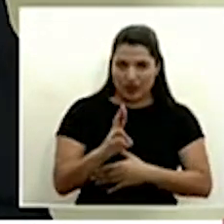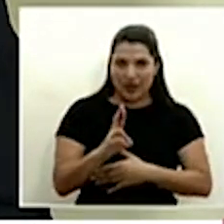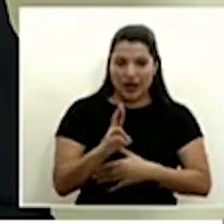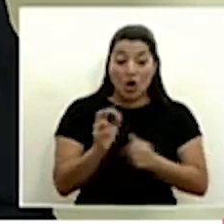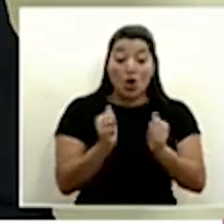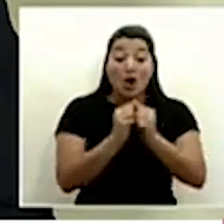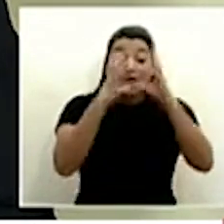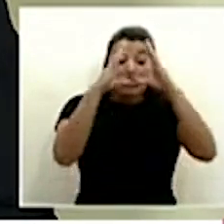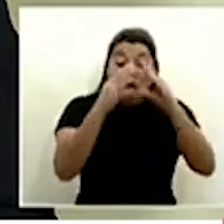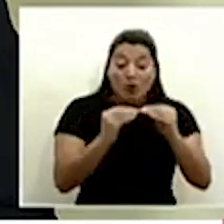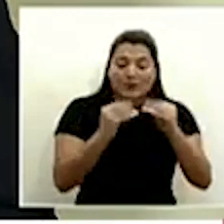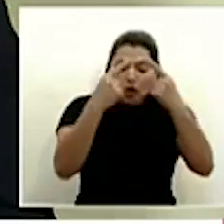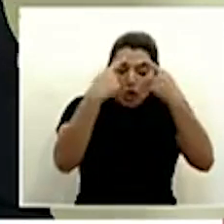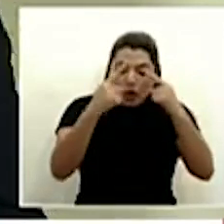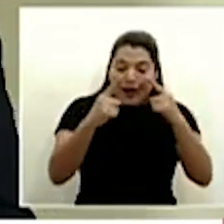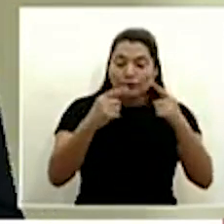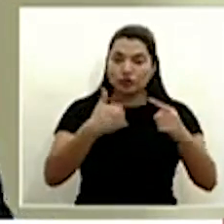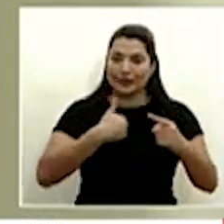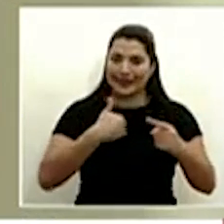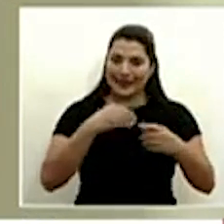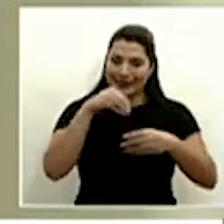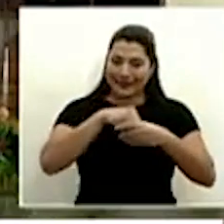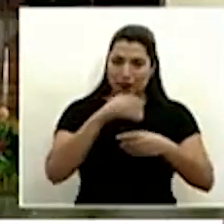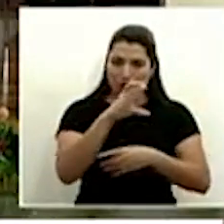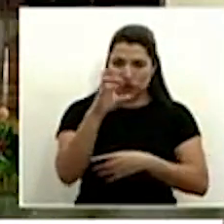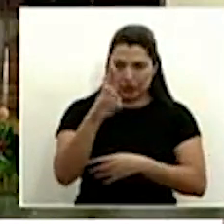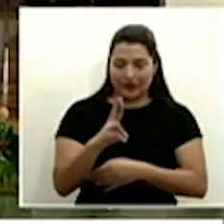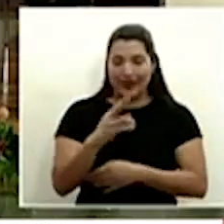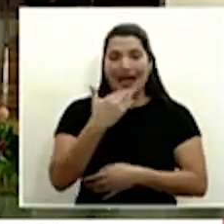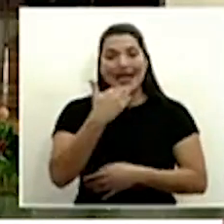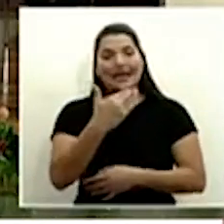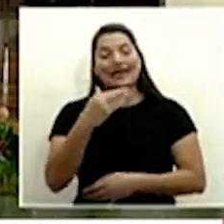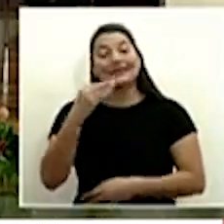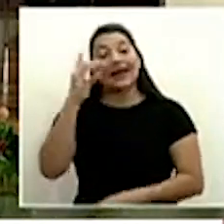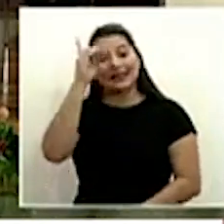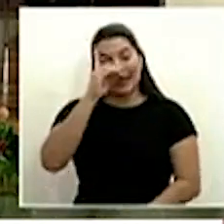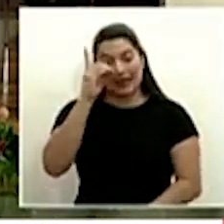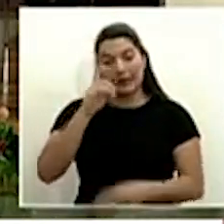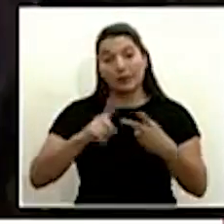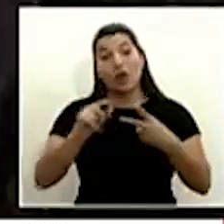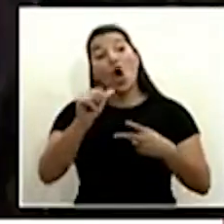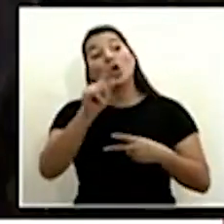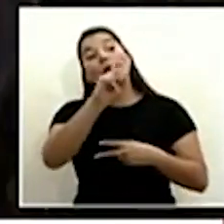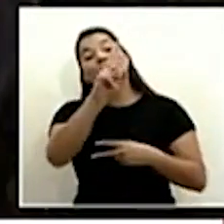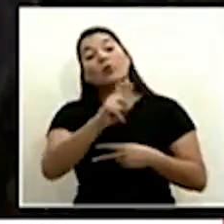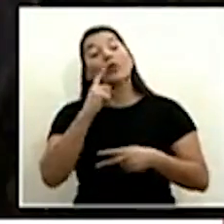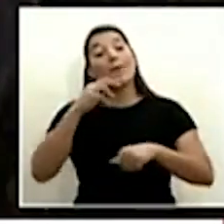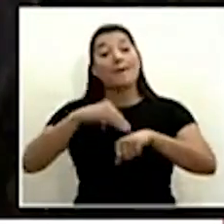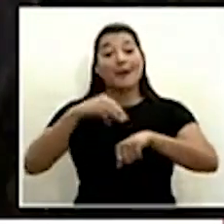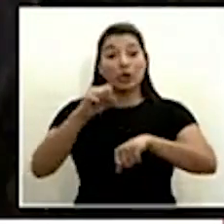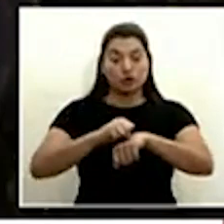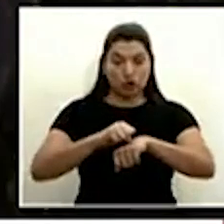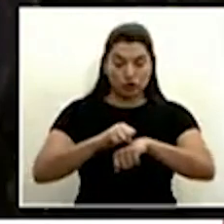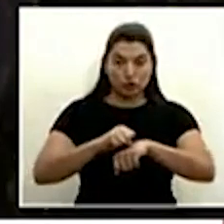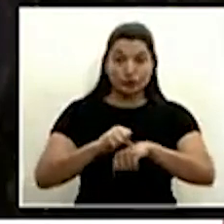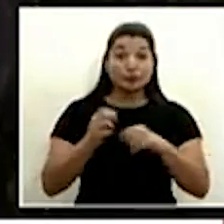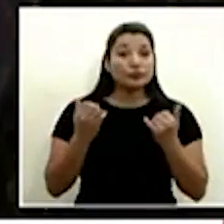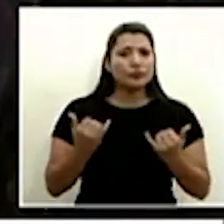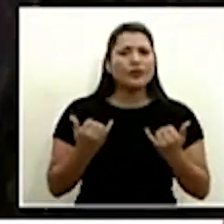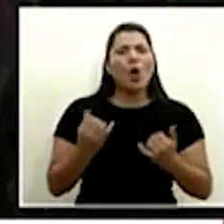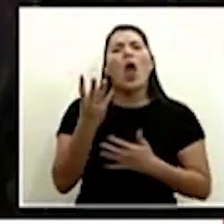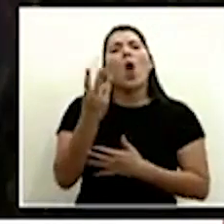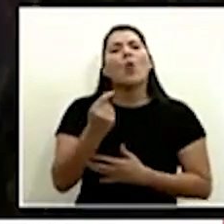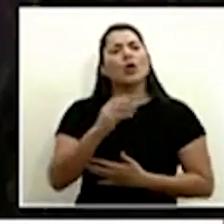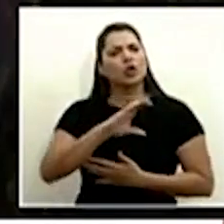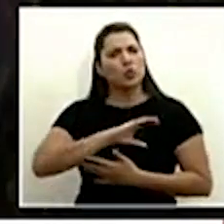incluso a nivel interno muchísimas gracias don Daniel y mi otra pregunta para don Michael Soto actualmente cuántos